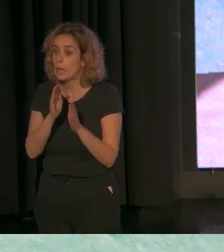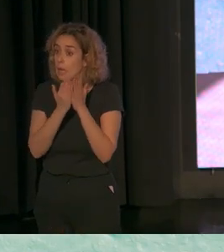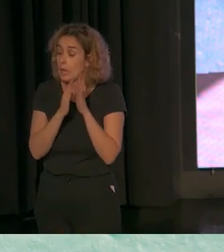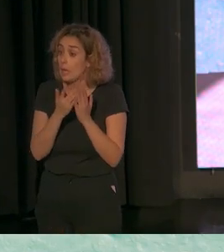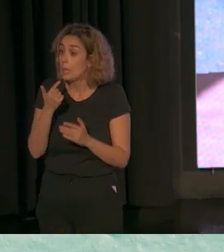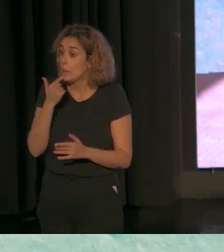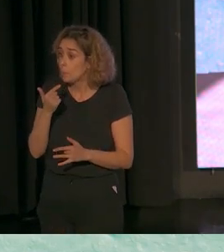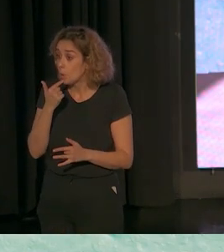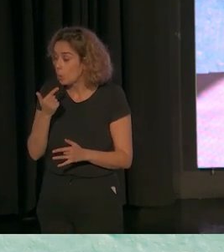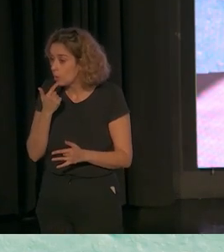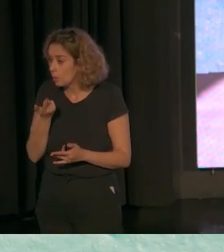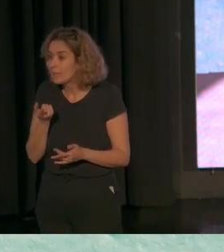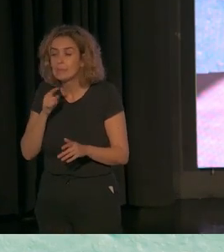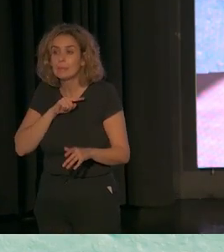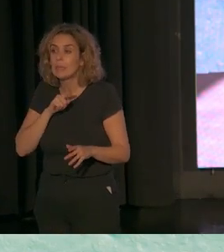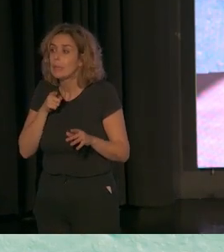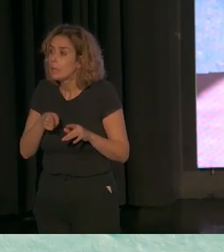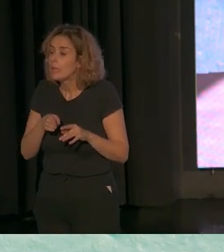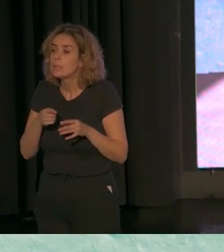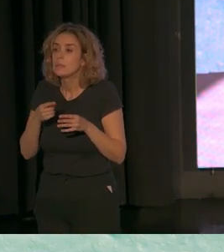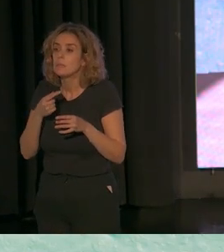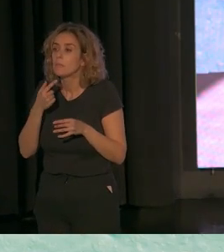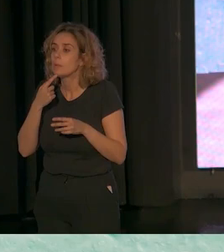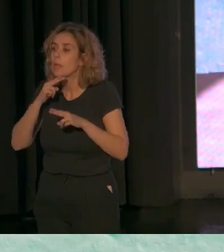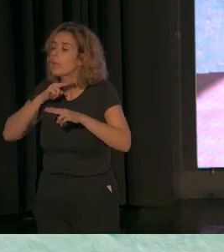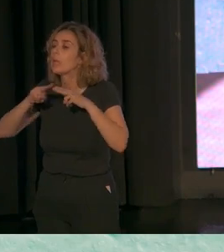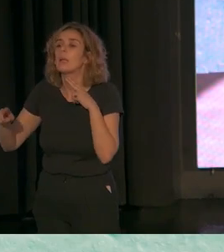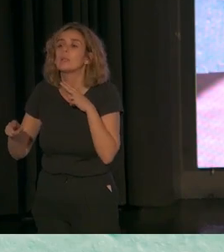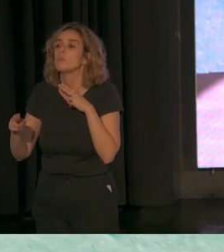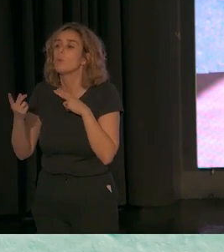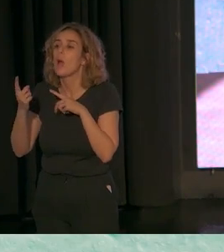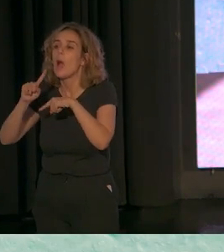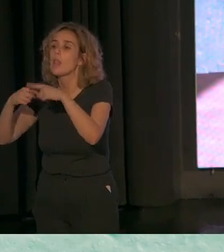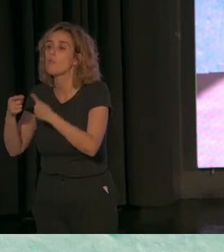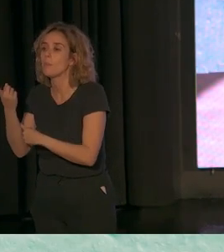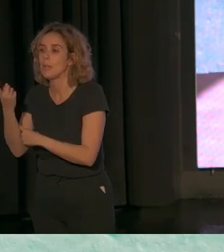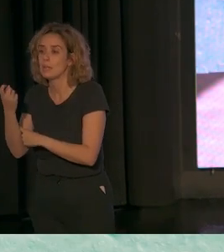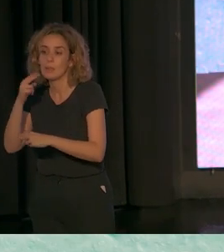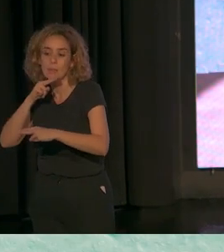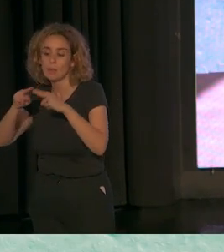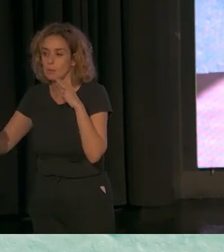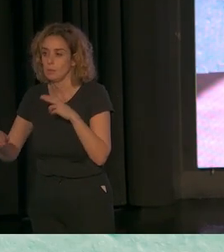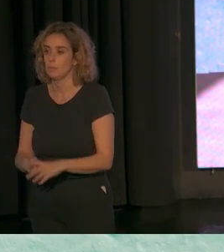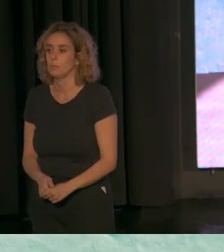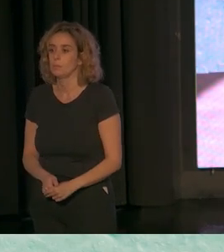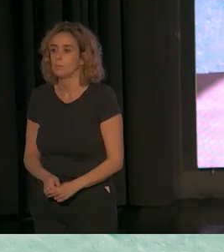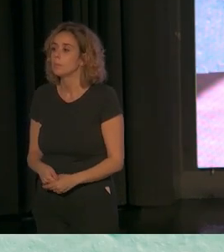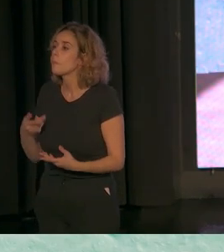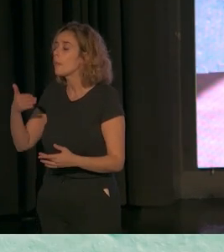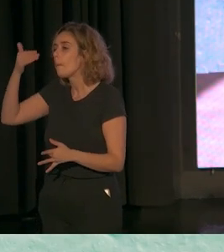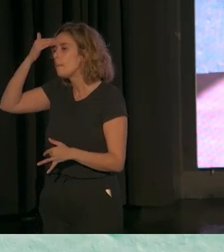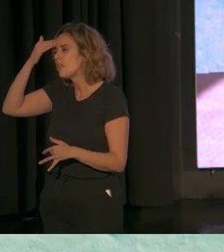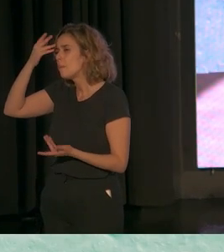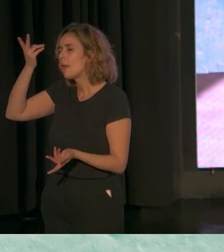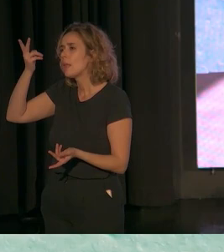comentamos tiene algún sentido, es en la medida que responda a las necesidades de la familia. ¿Y cuáles son las principales